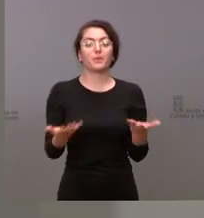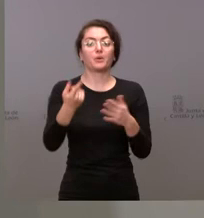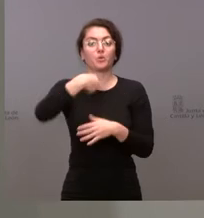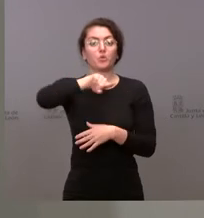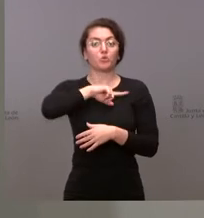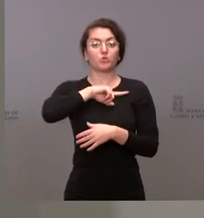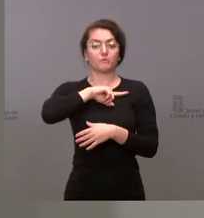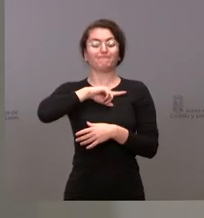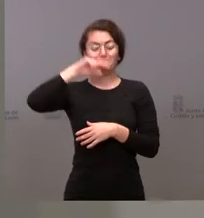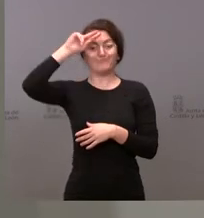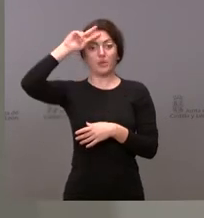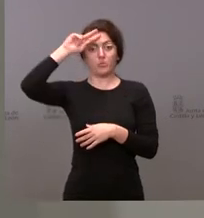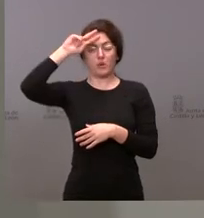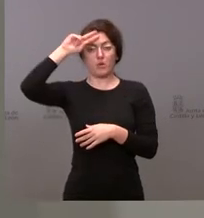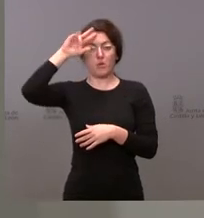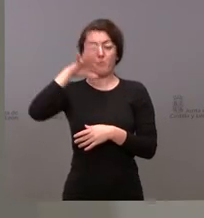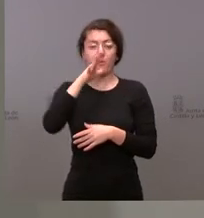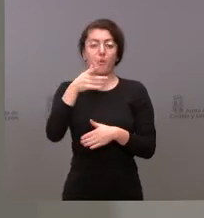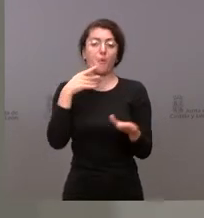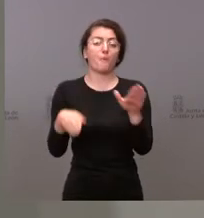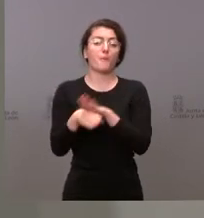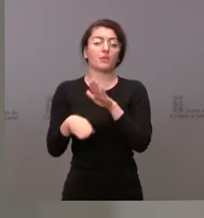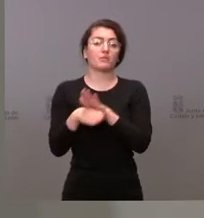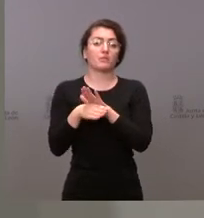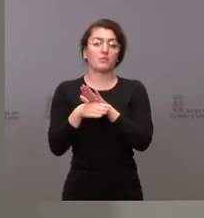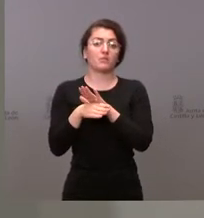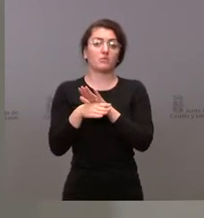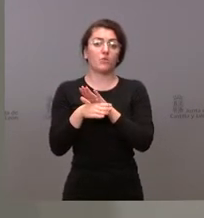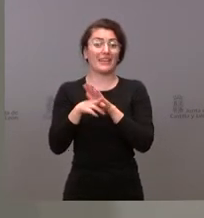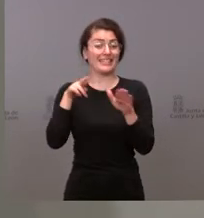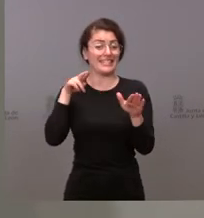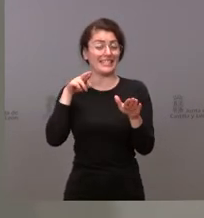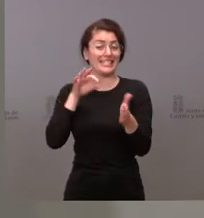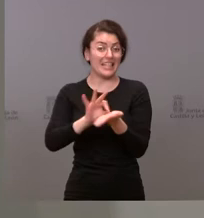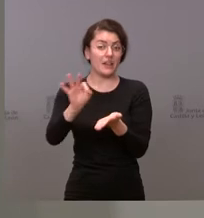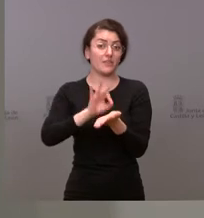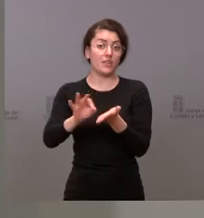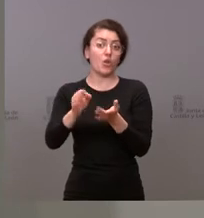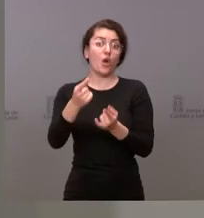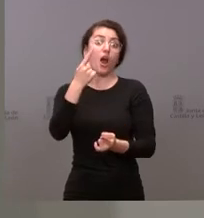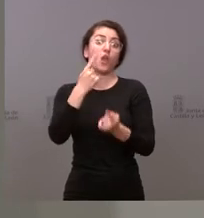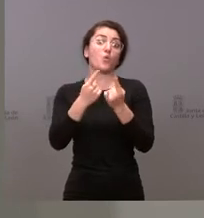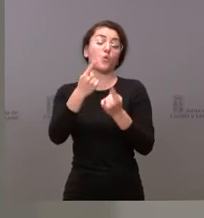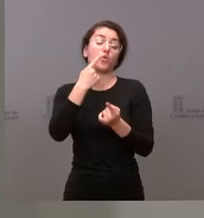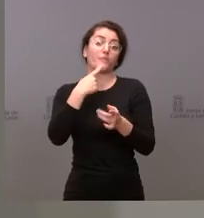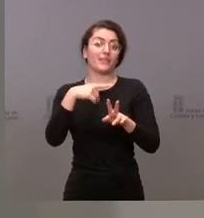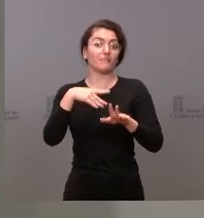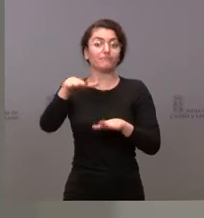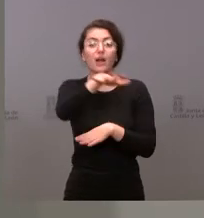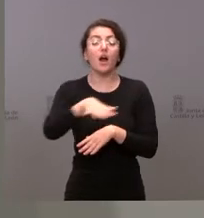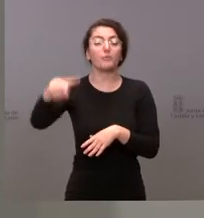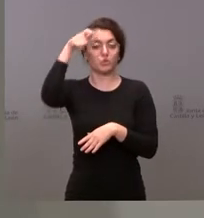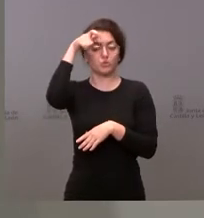preocupación por el mantenimiento de determinados servicios en el ámbito rural de hecho